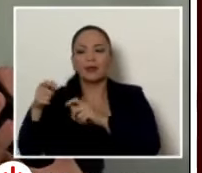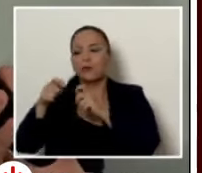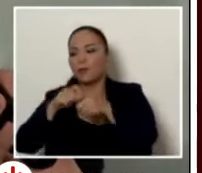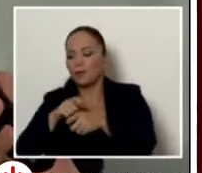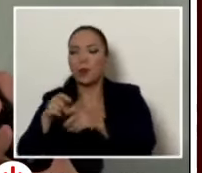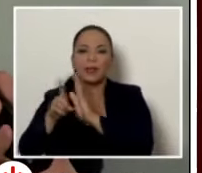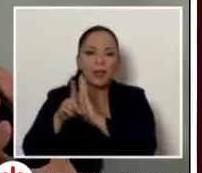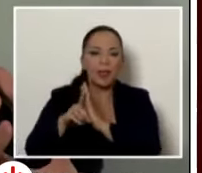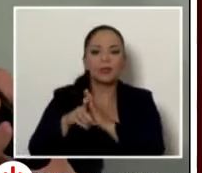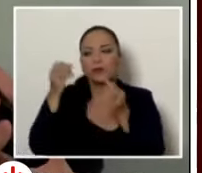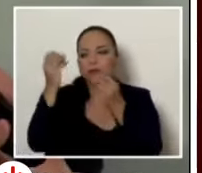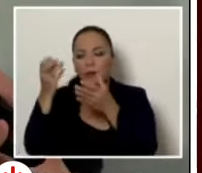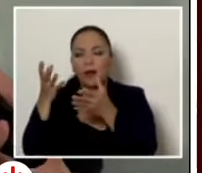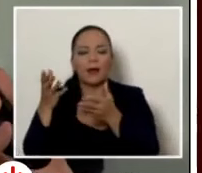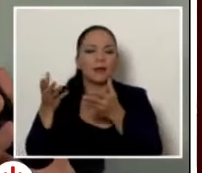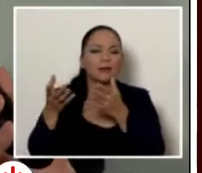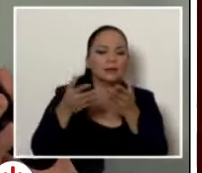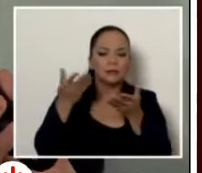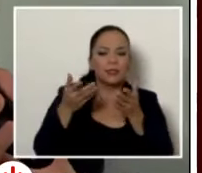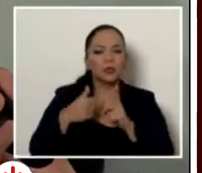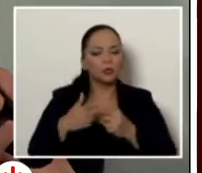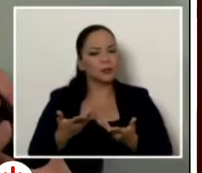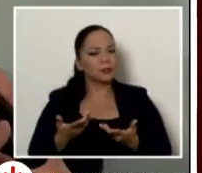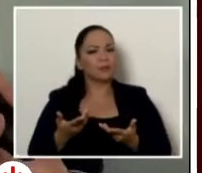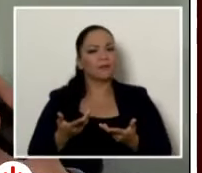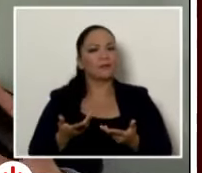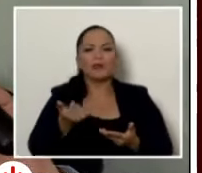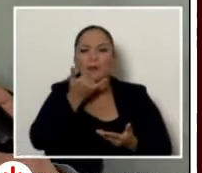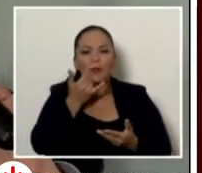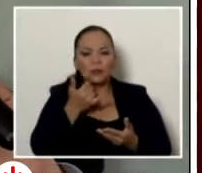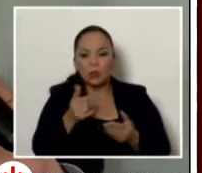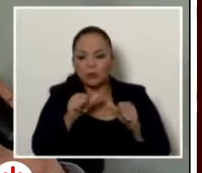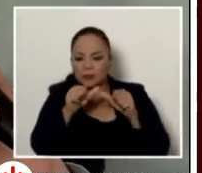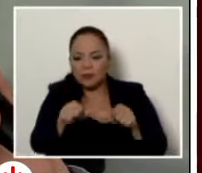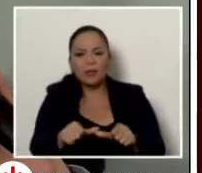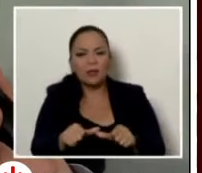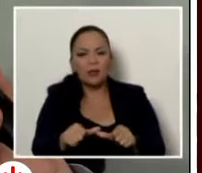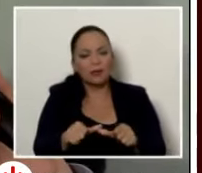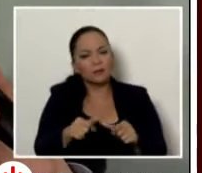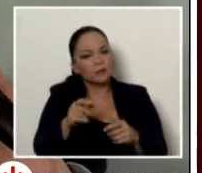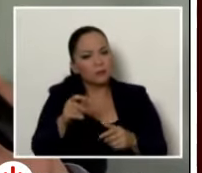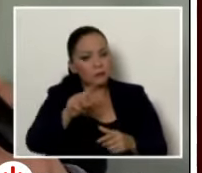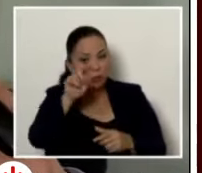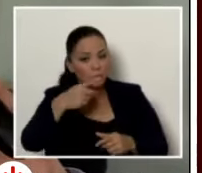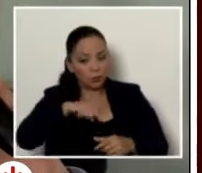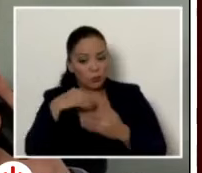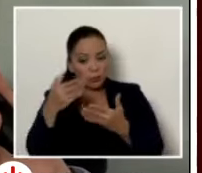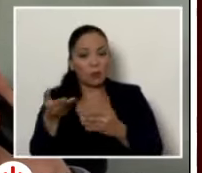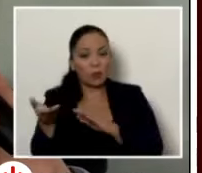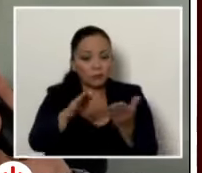es que estamos esperando que haya una que haya una tragedia que haya pérdida de vidas humanas